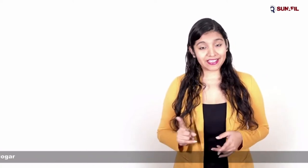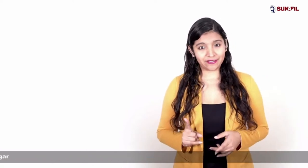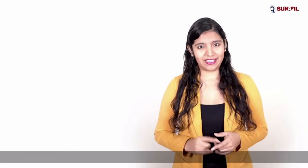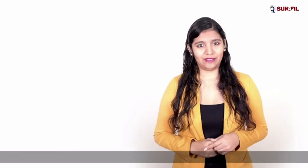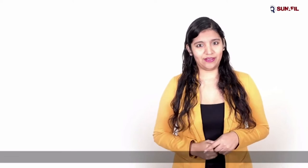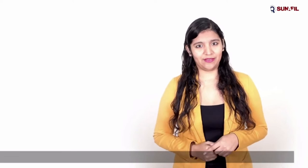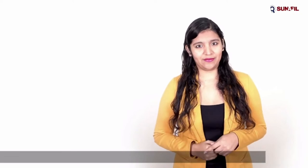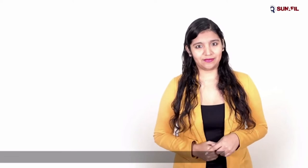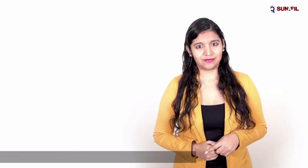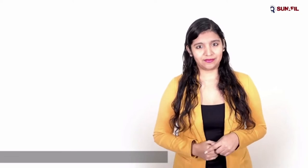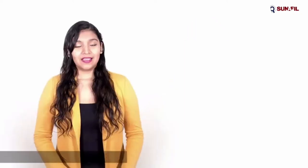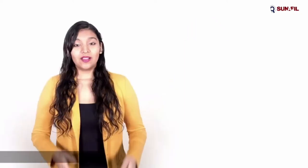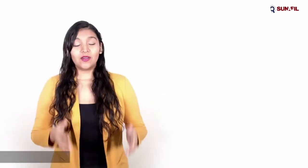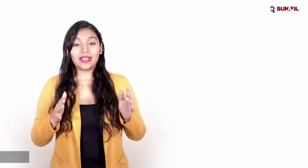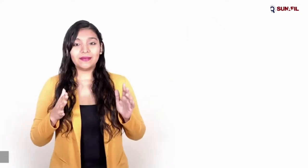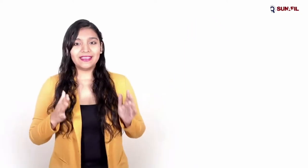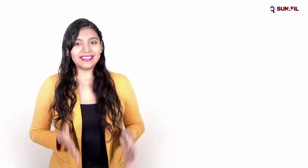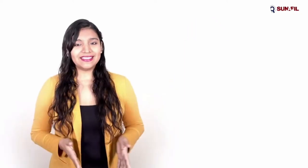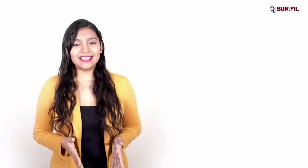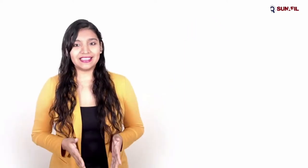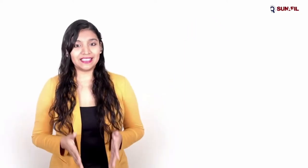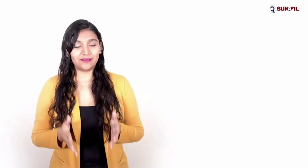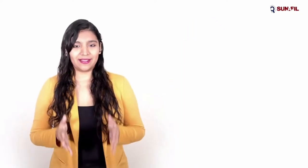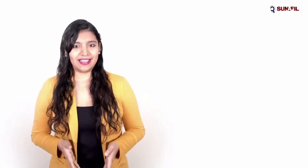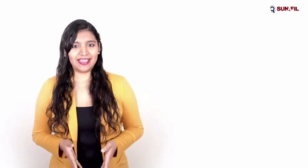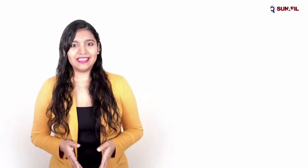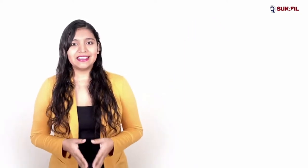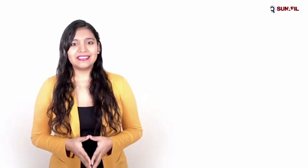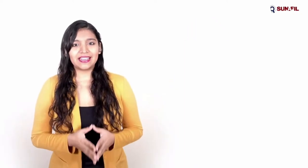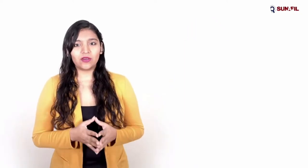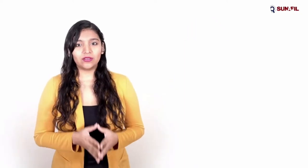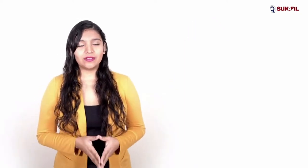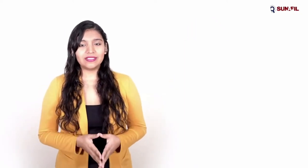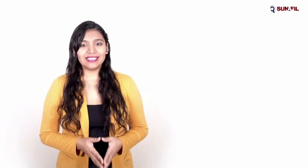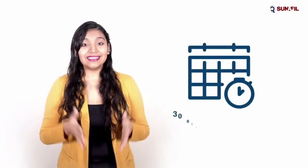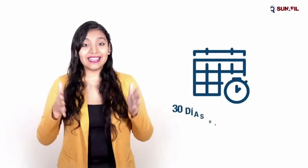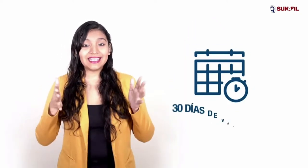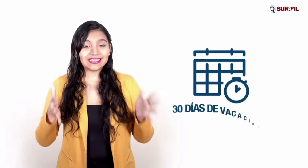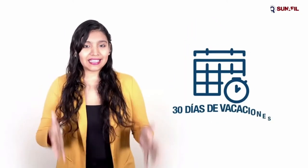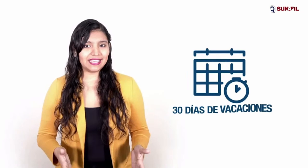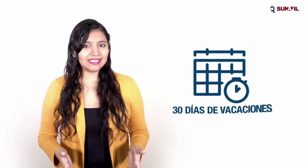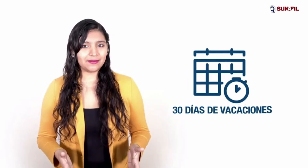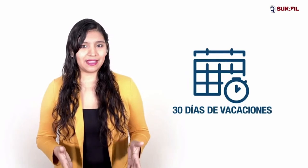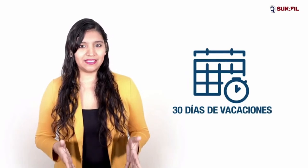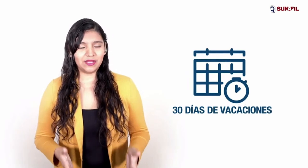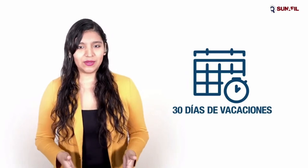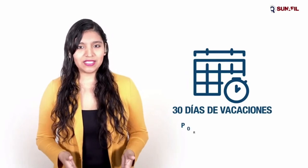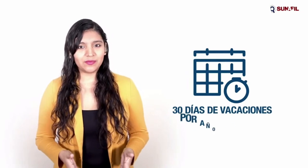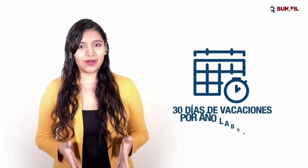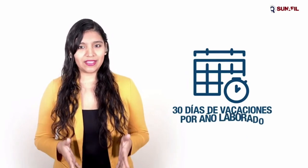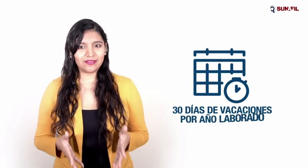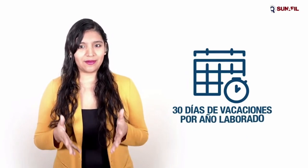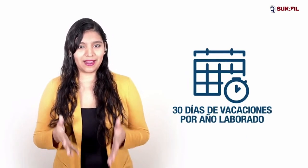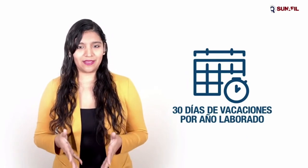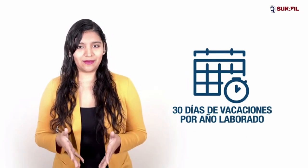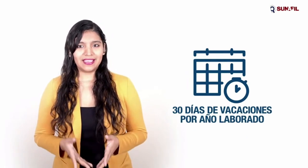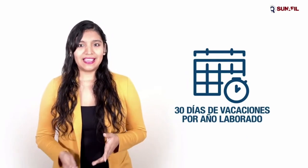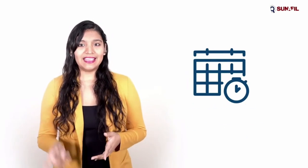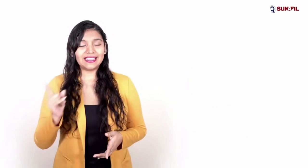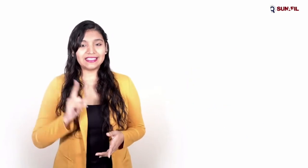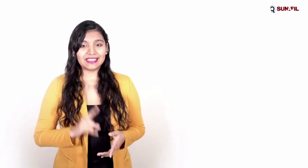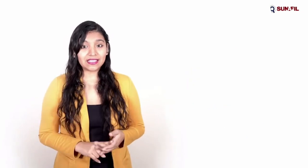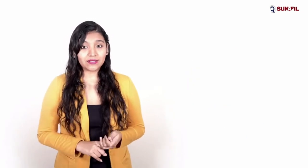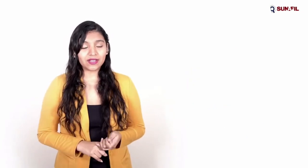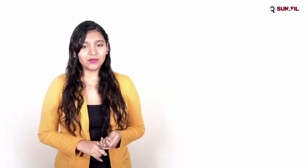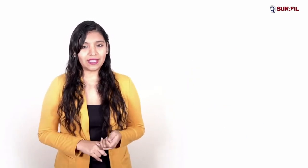es obligatorio. Con la vigencia de esta nueva ley, se reconocen 30 días de vacaciones por año elaborado